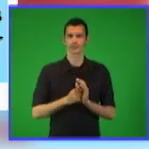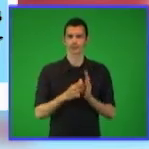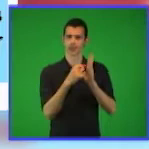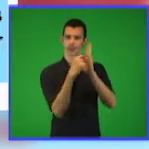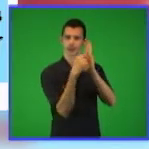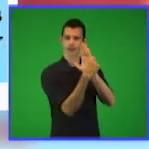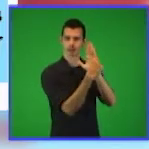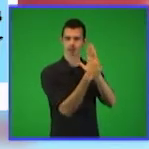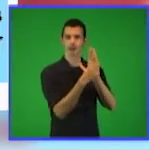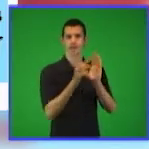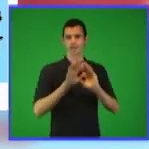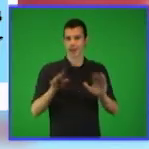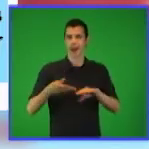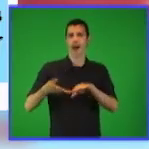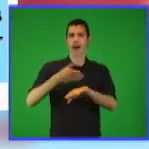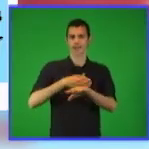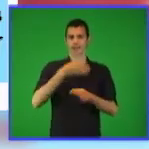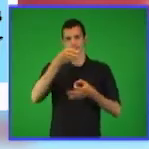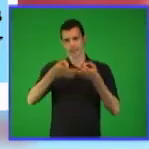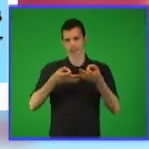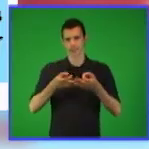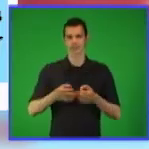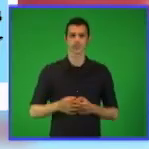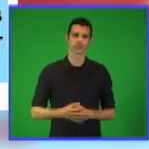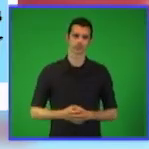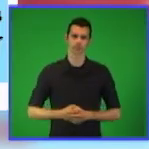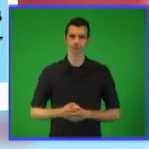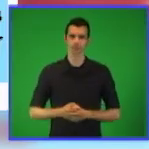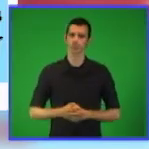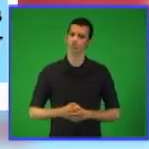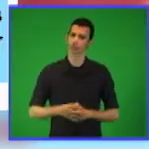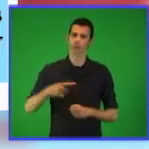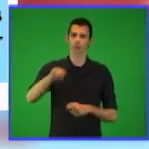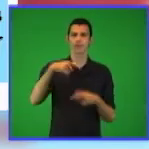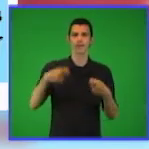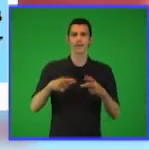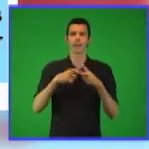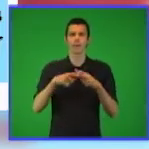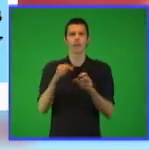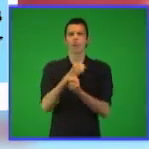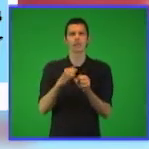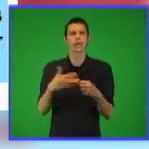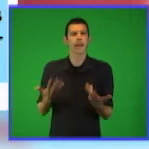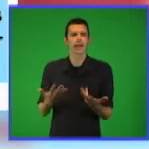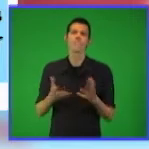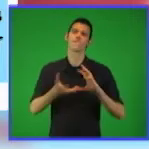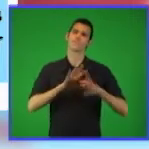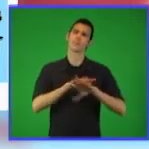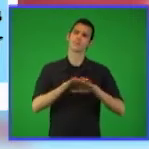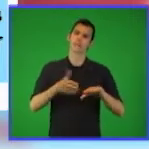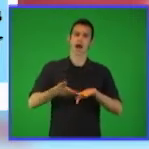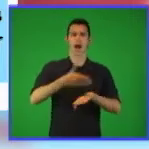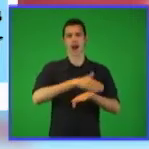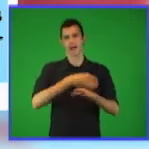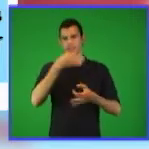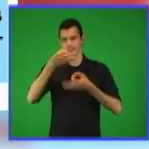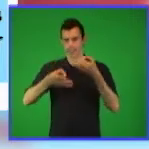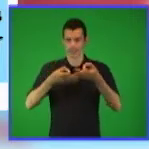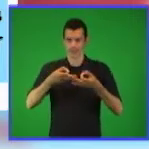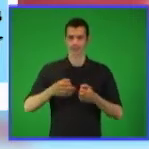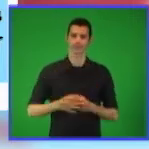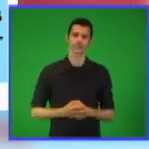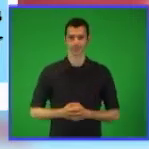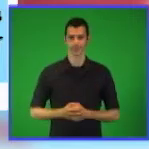orientados y resolverlos por modelación, explicando el proceder